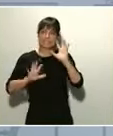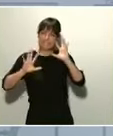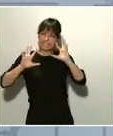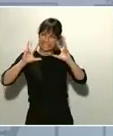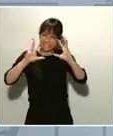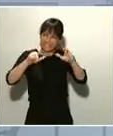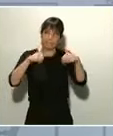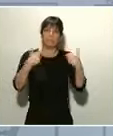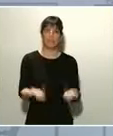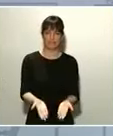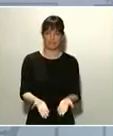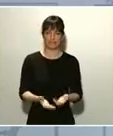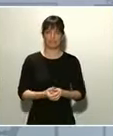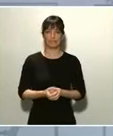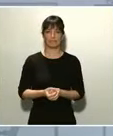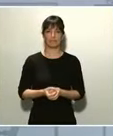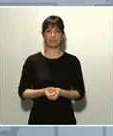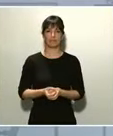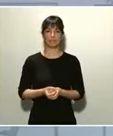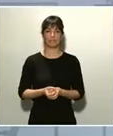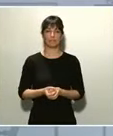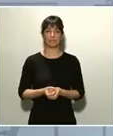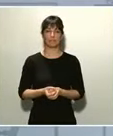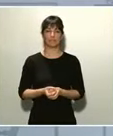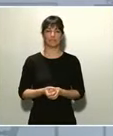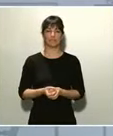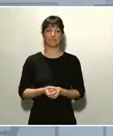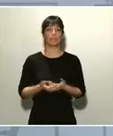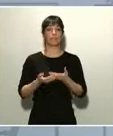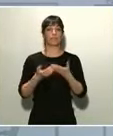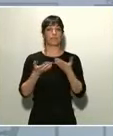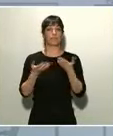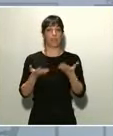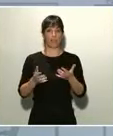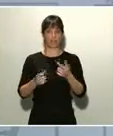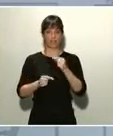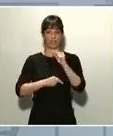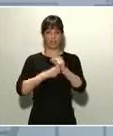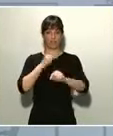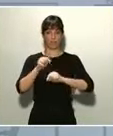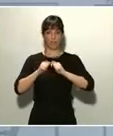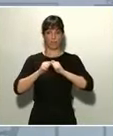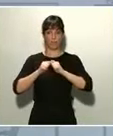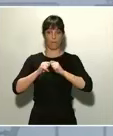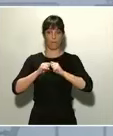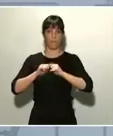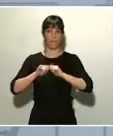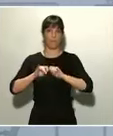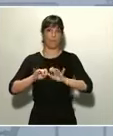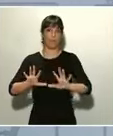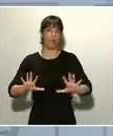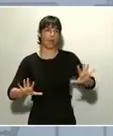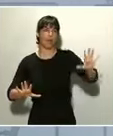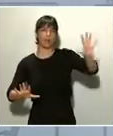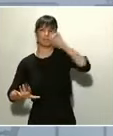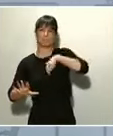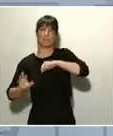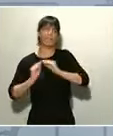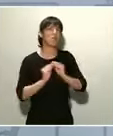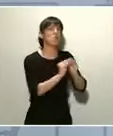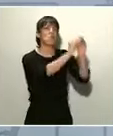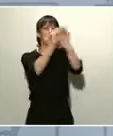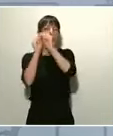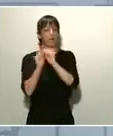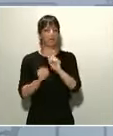En estos momentos hemos logrado que el impacto de la infección no sea uniforme en todo el territorio español, tanto en lo que se